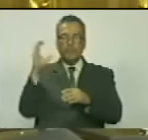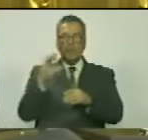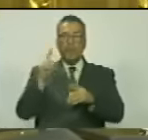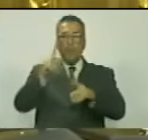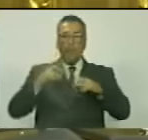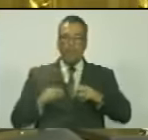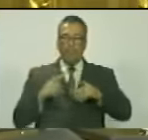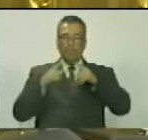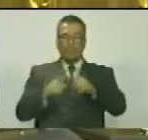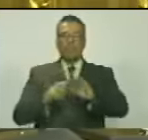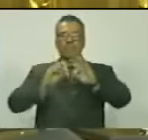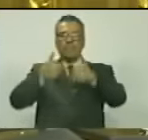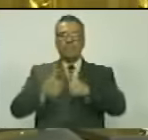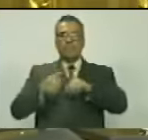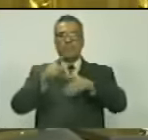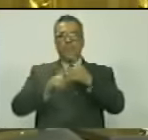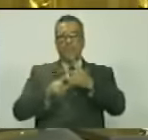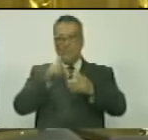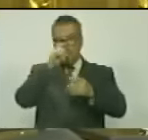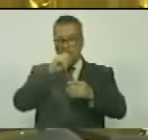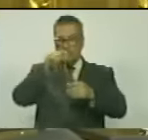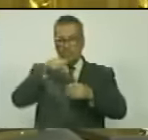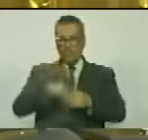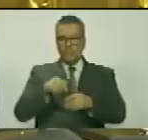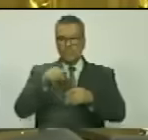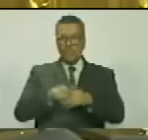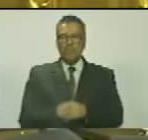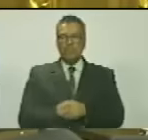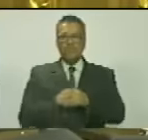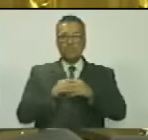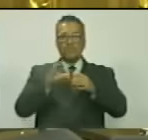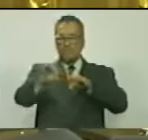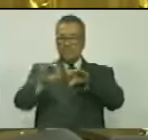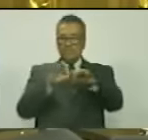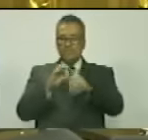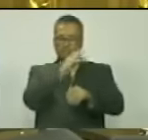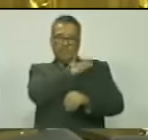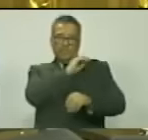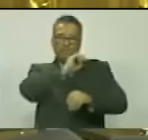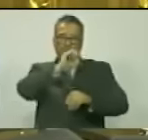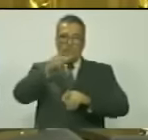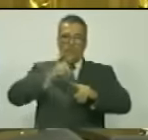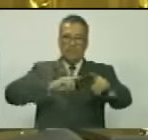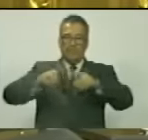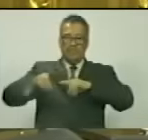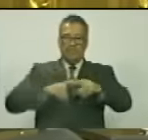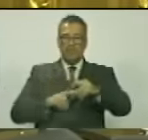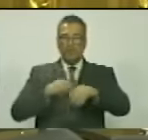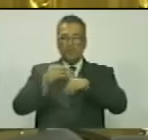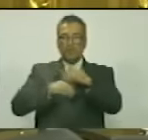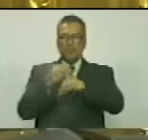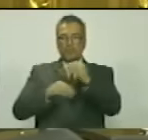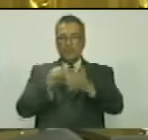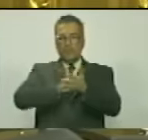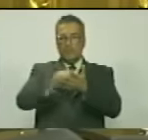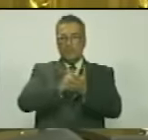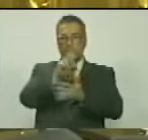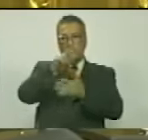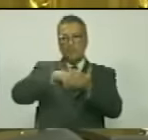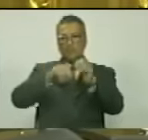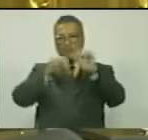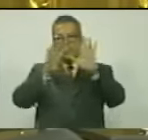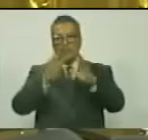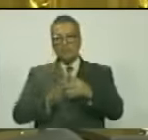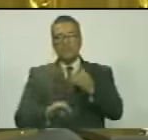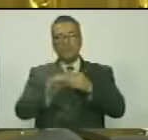con el propósito de dar inicio al periodo anual de sesiones ordinarias y escoger la Junta Directiva, de conformidad con lo previsto en el artículo 219